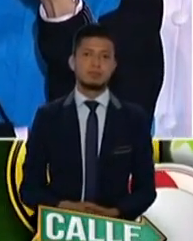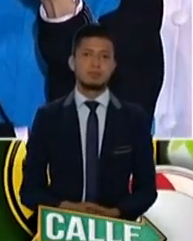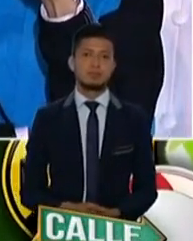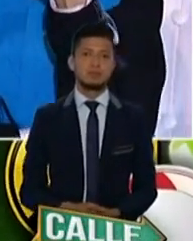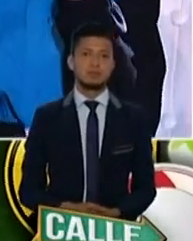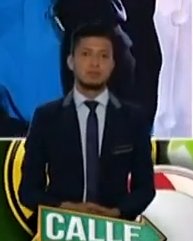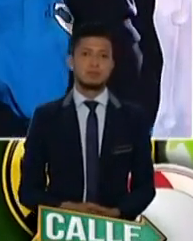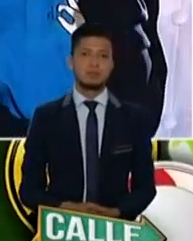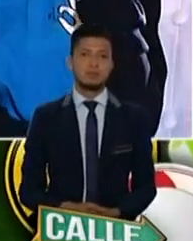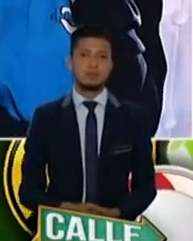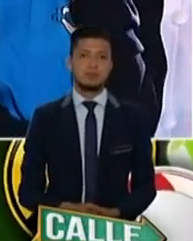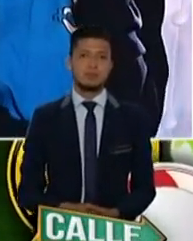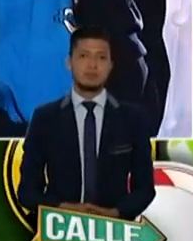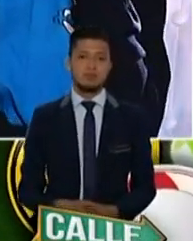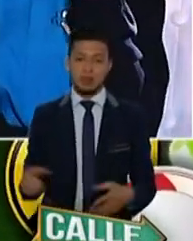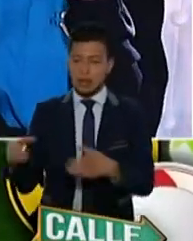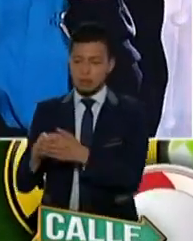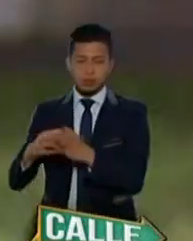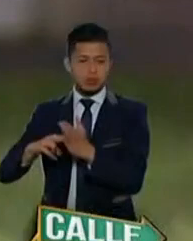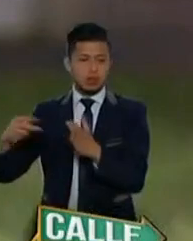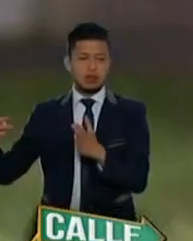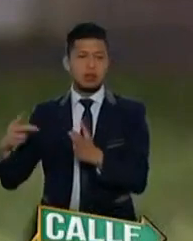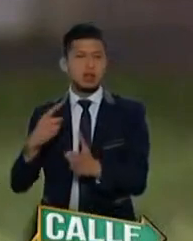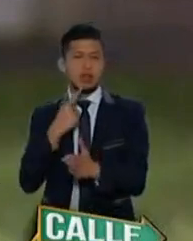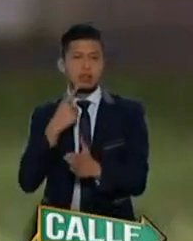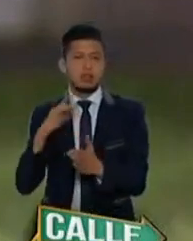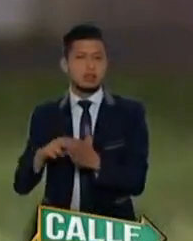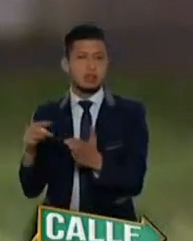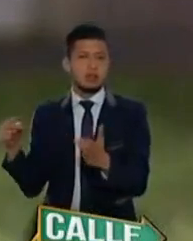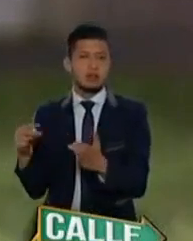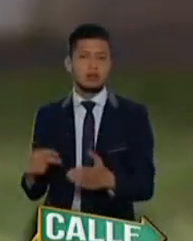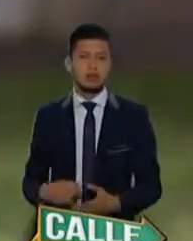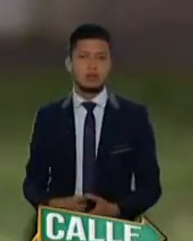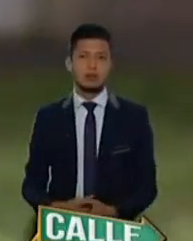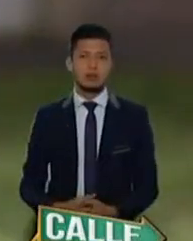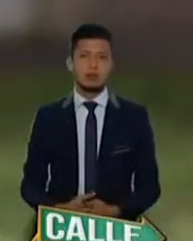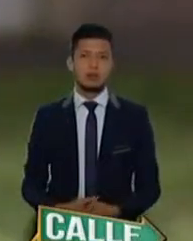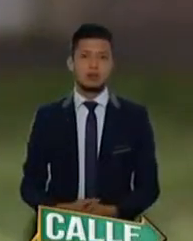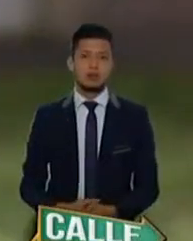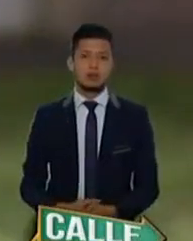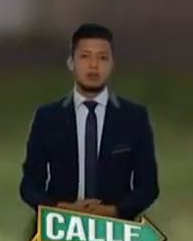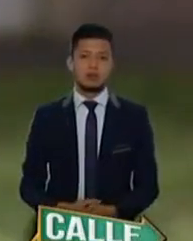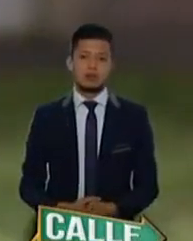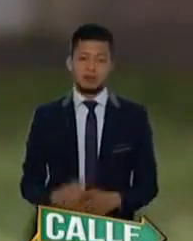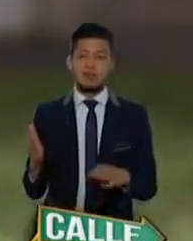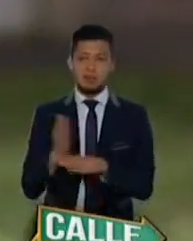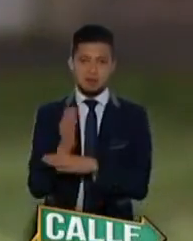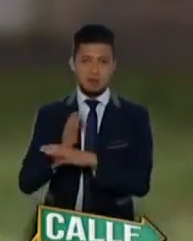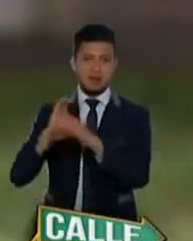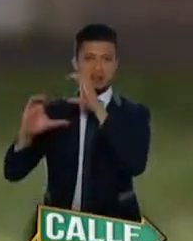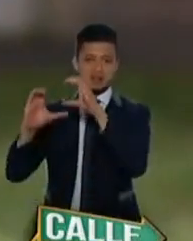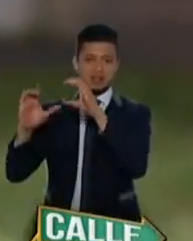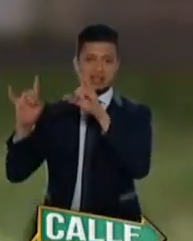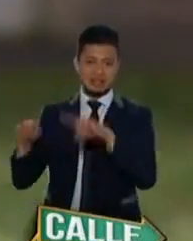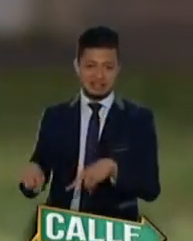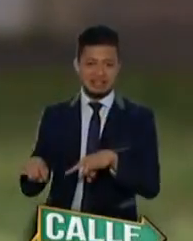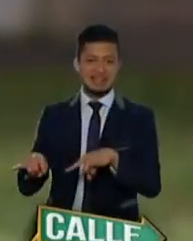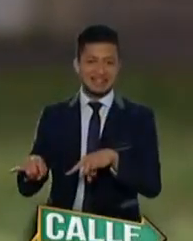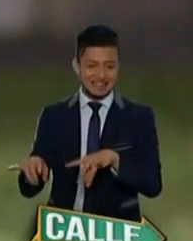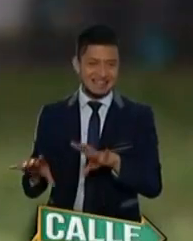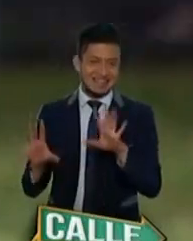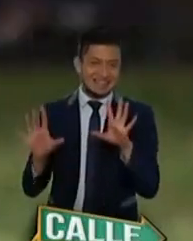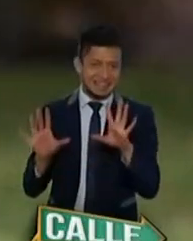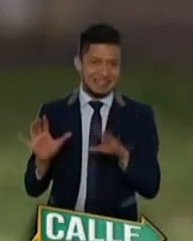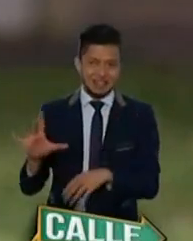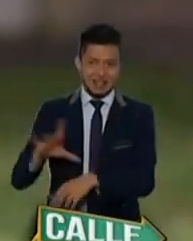Doctora ¿qué nos dice nuestro equipo técnico aquí? Nos dicen que tenemos un pequeño problema de comunicación, que ya van a restablecer el sonido con